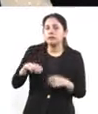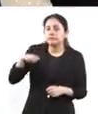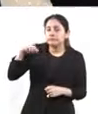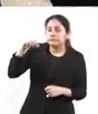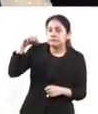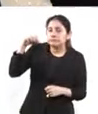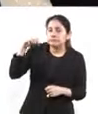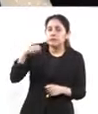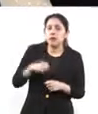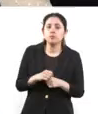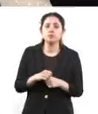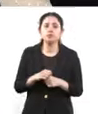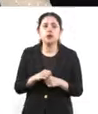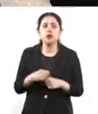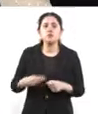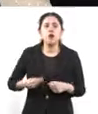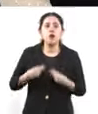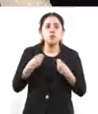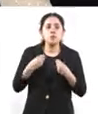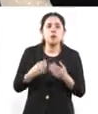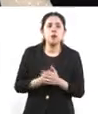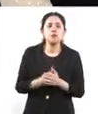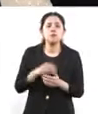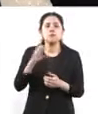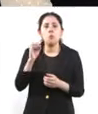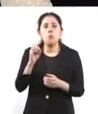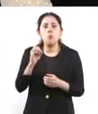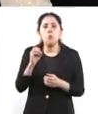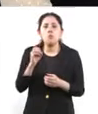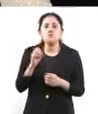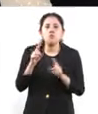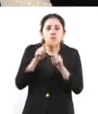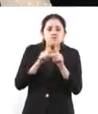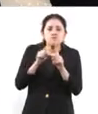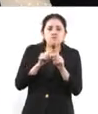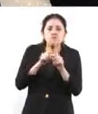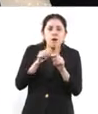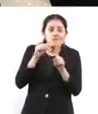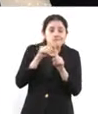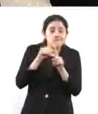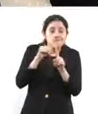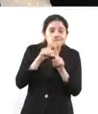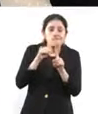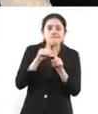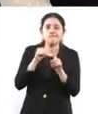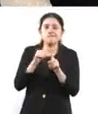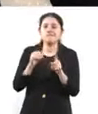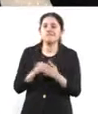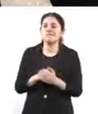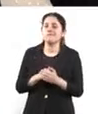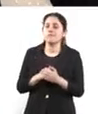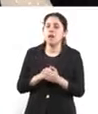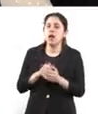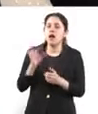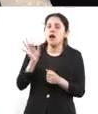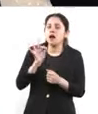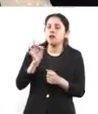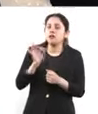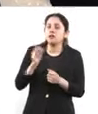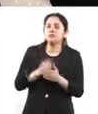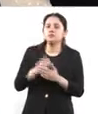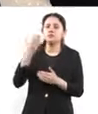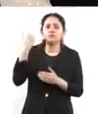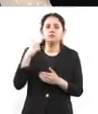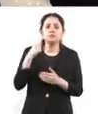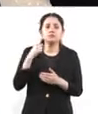Se habla de contubernio entre, pues en este caso, el exdirector jurídico